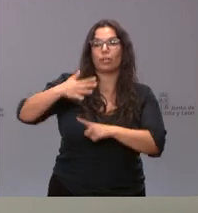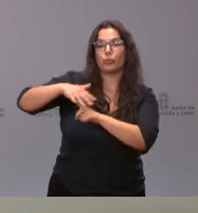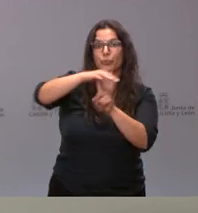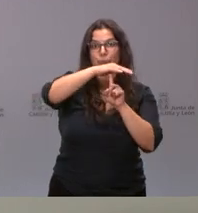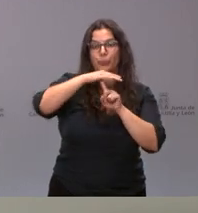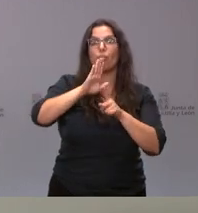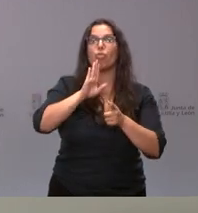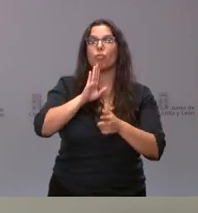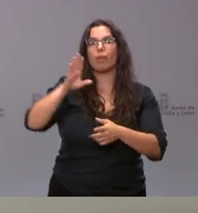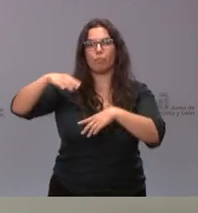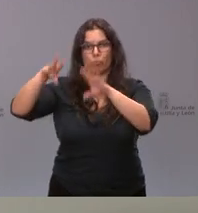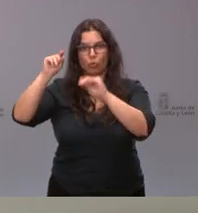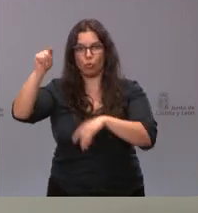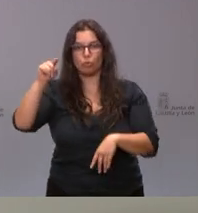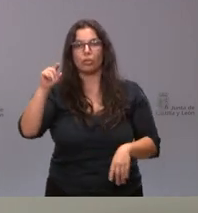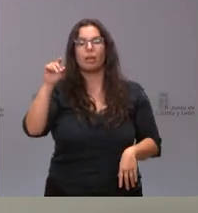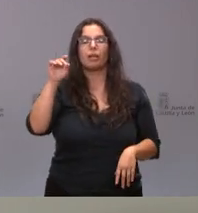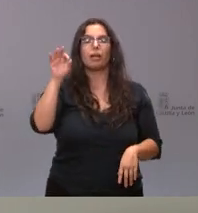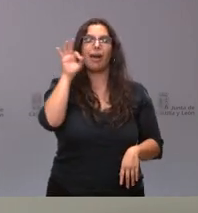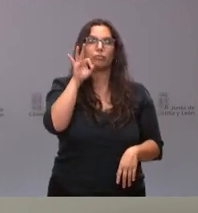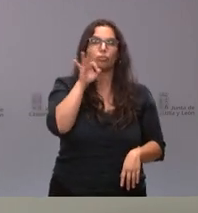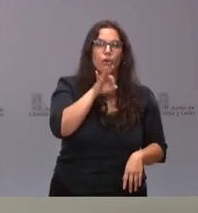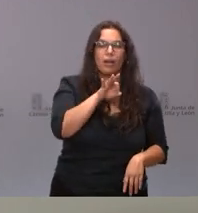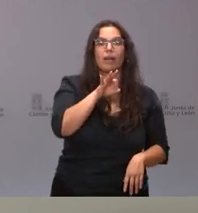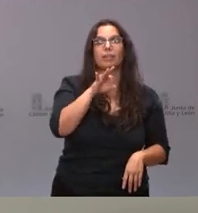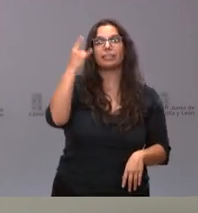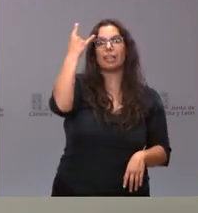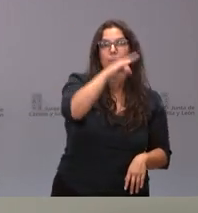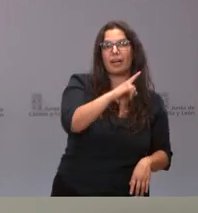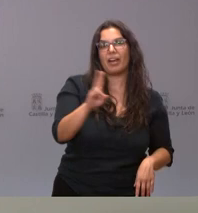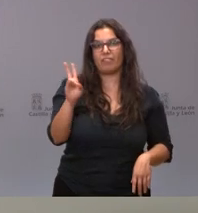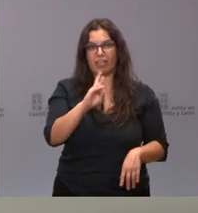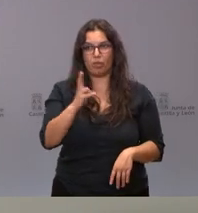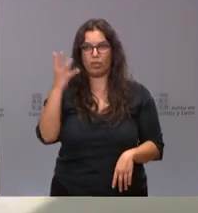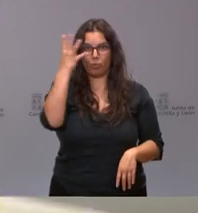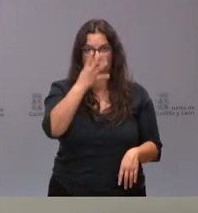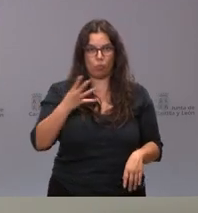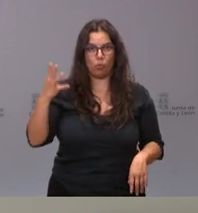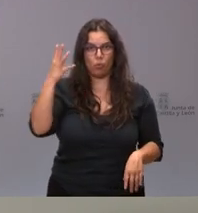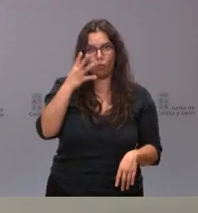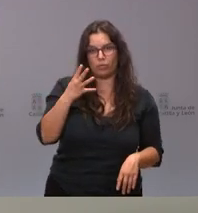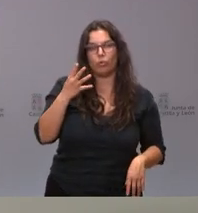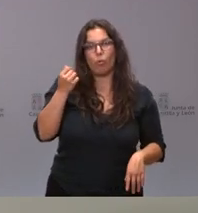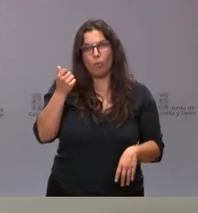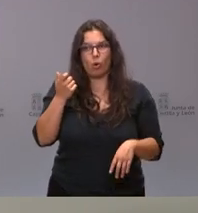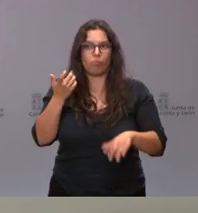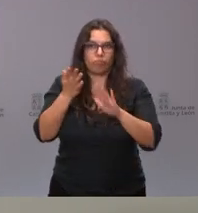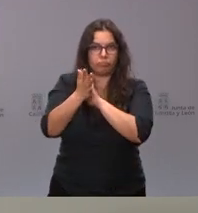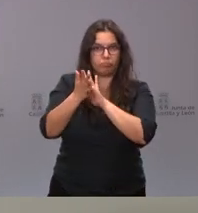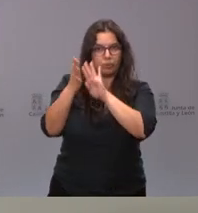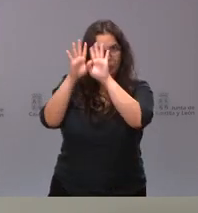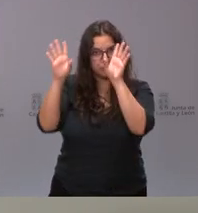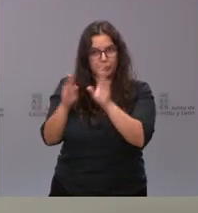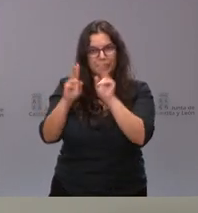bases en Burgos, Astorga, en León, Salamanca y Valladolid. Este es un poco el repaso de este